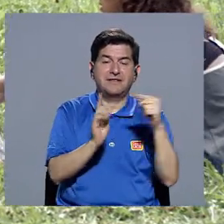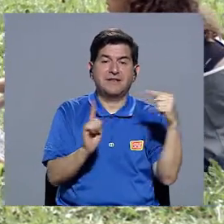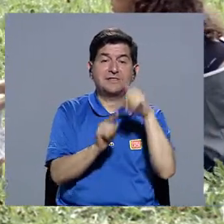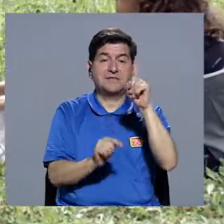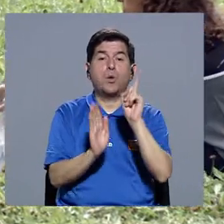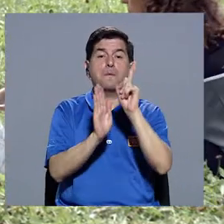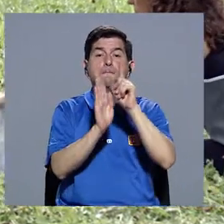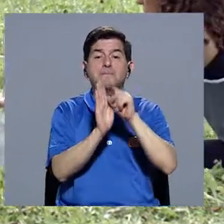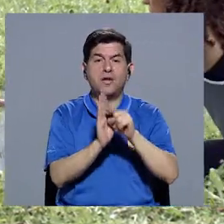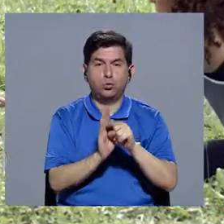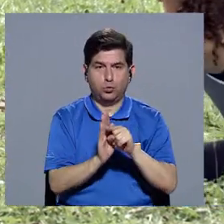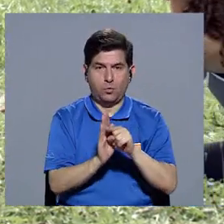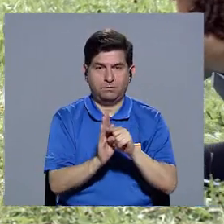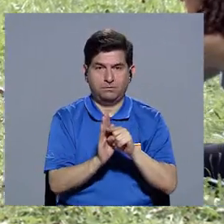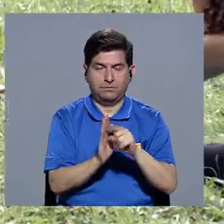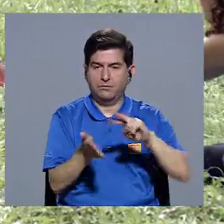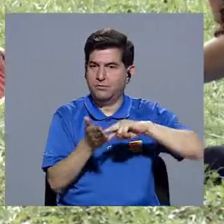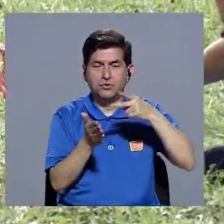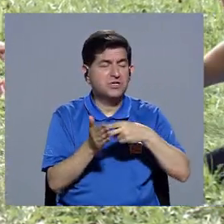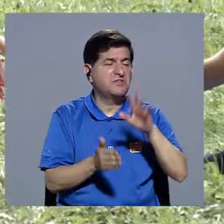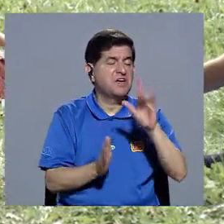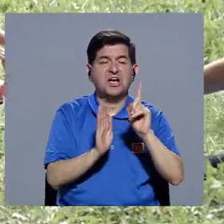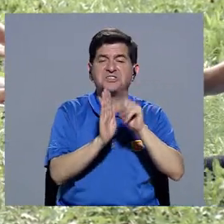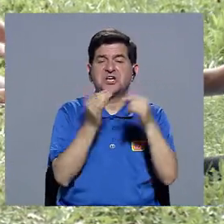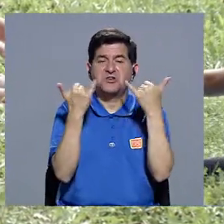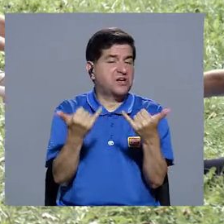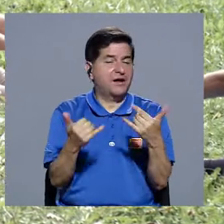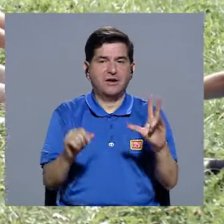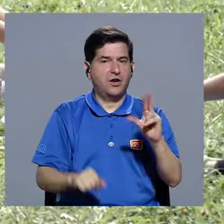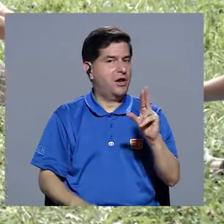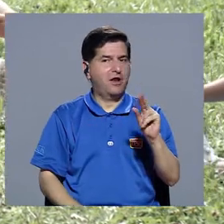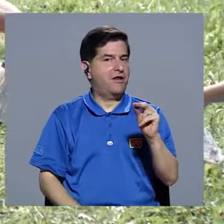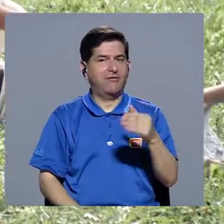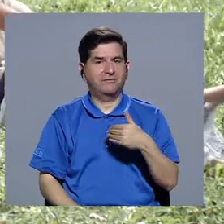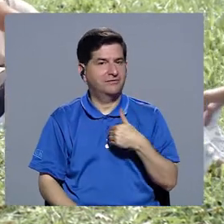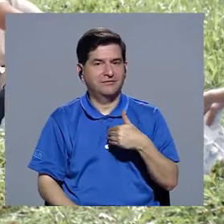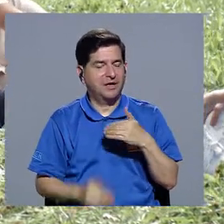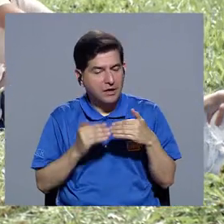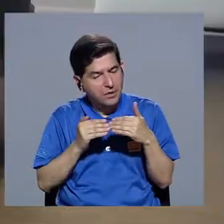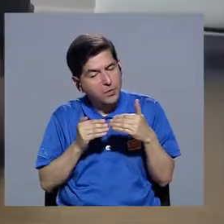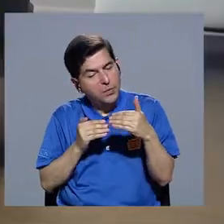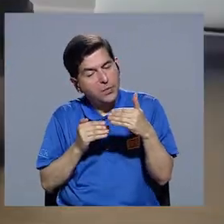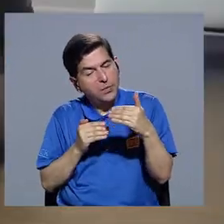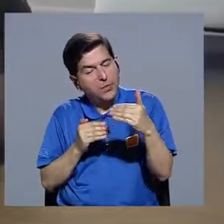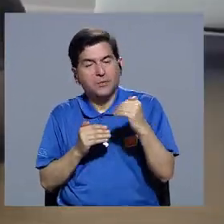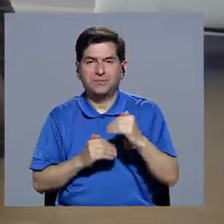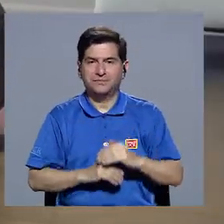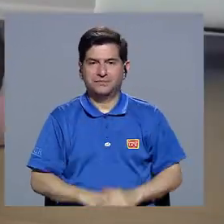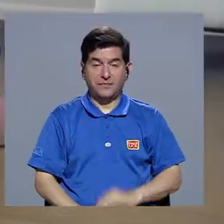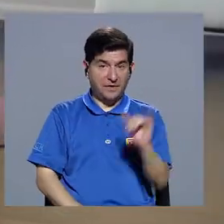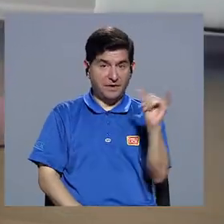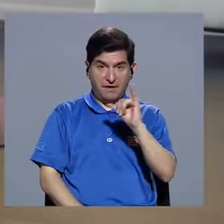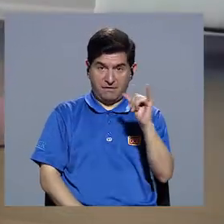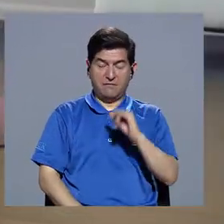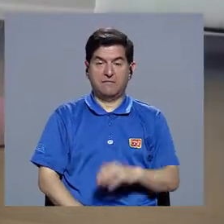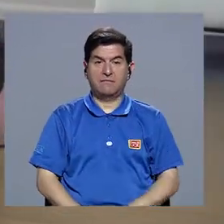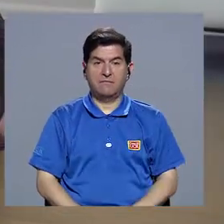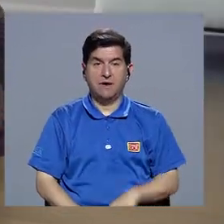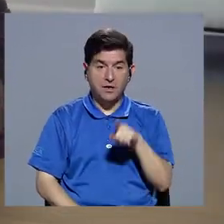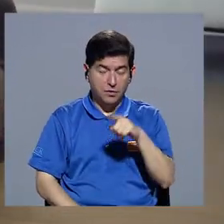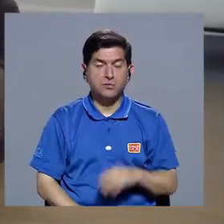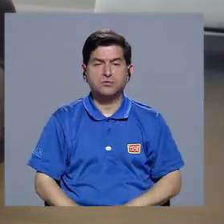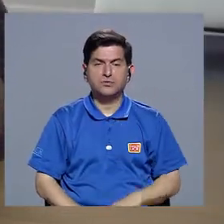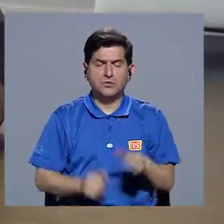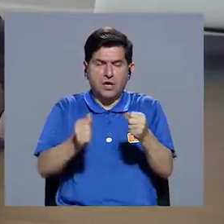minuto. O sea, no es llegar y 5 segundos, no, sino que tienes que tener, ¿verdad?, un ratito ahí. Y de igual manera, o sea, estás